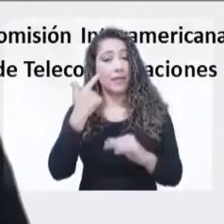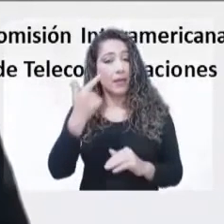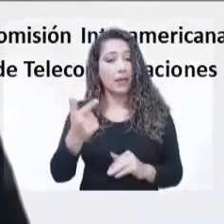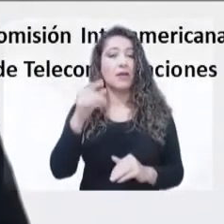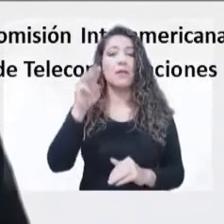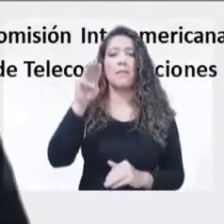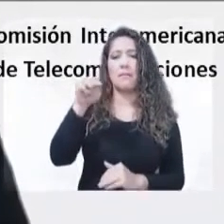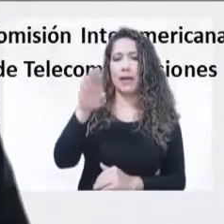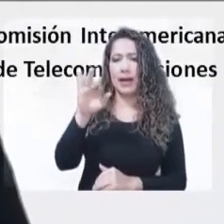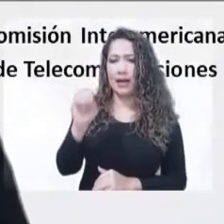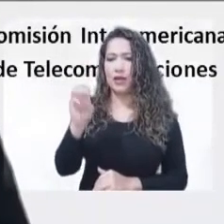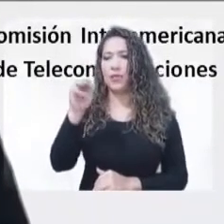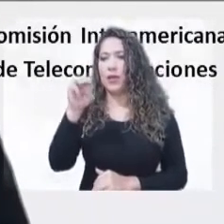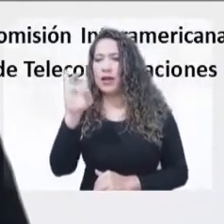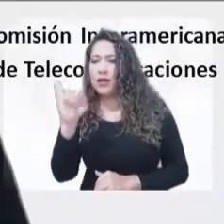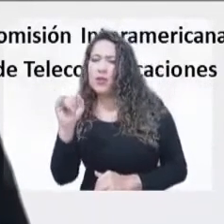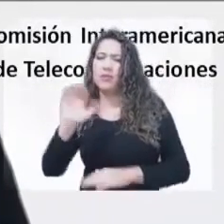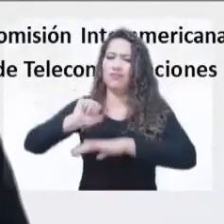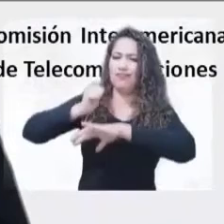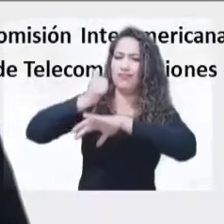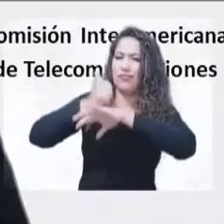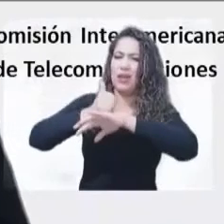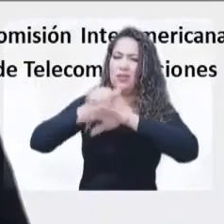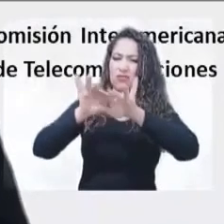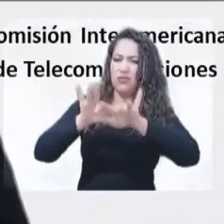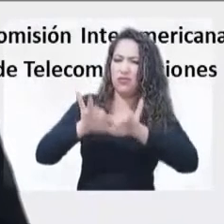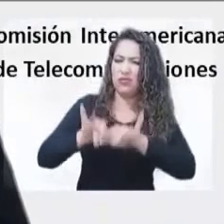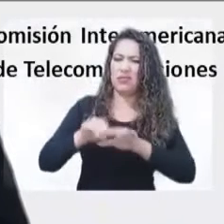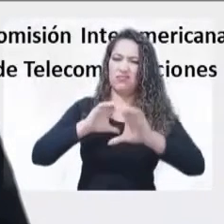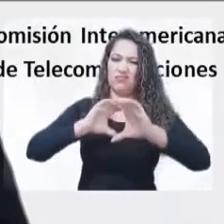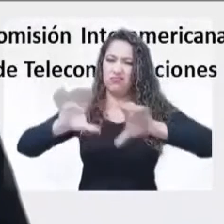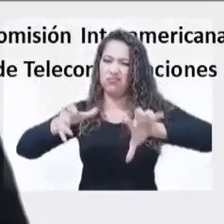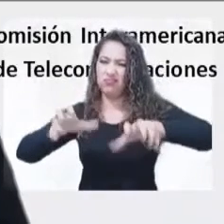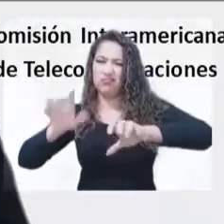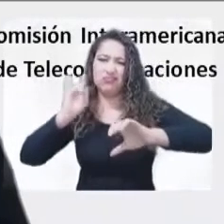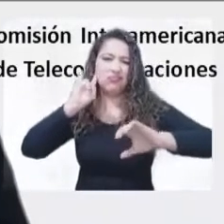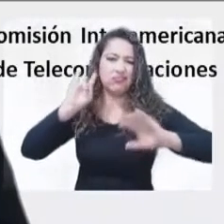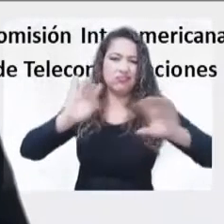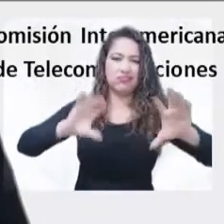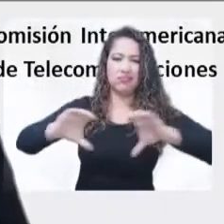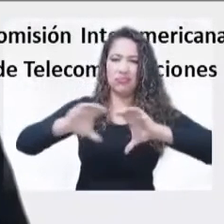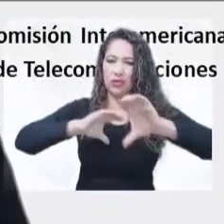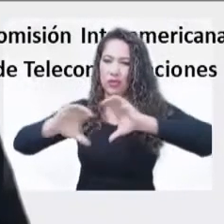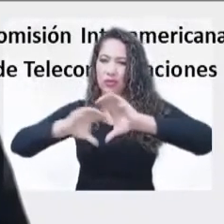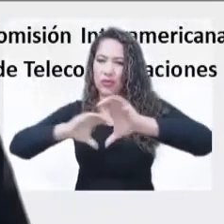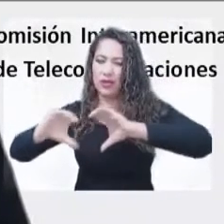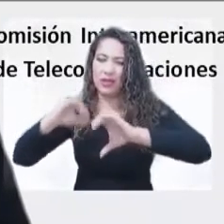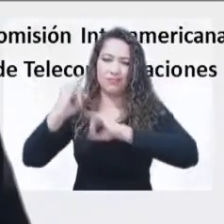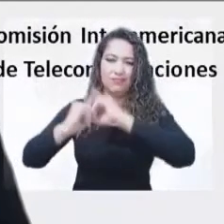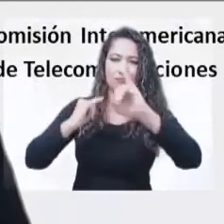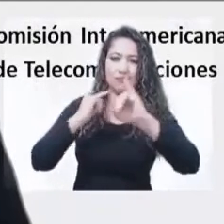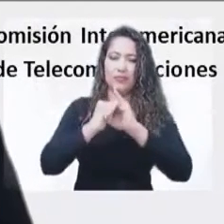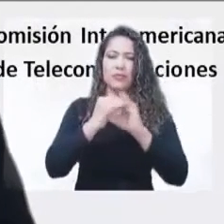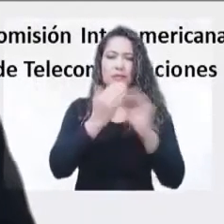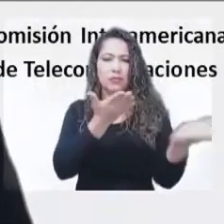Oficina de Radiocomunicaciones de la Unión Internacional de Telecomunicaciones. Estimados colegas y amigos. Primero que